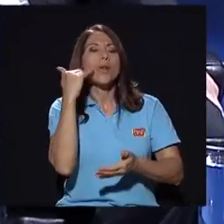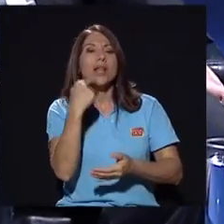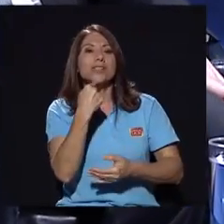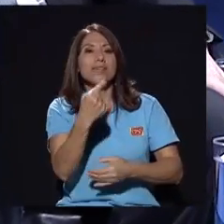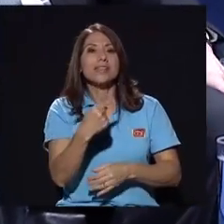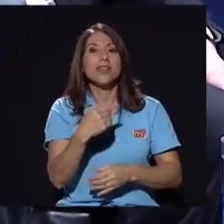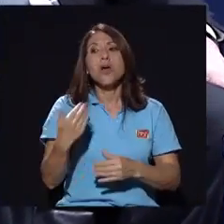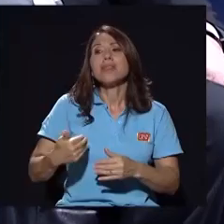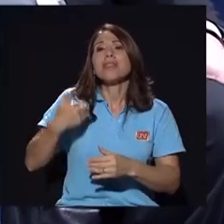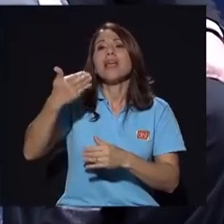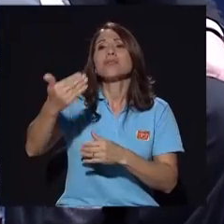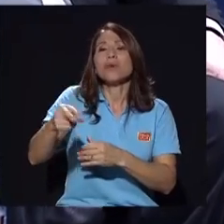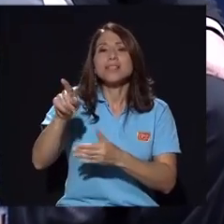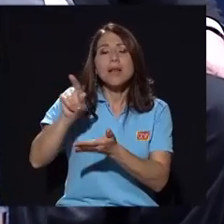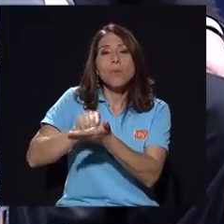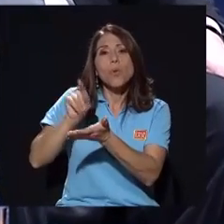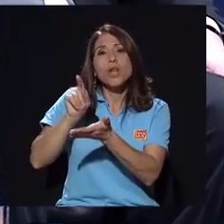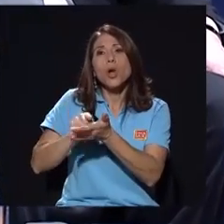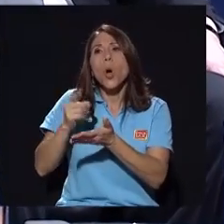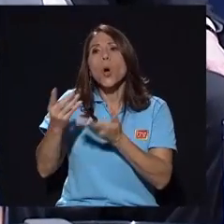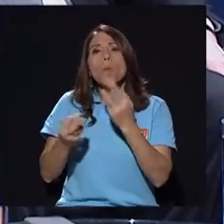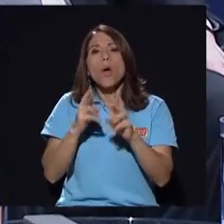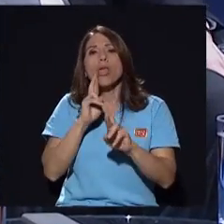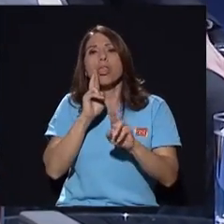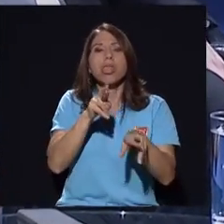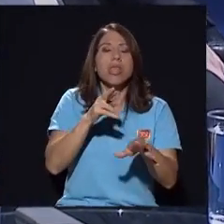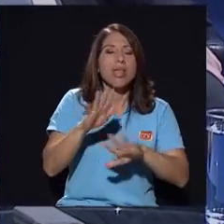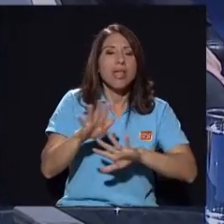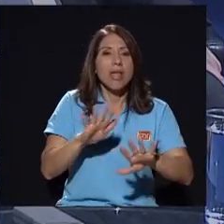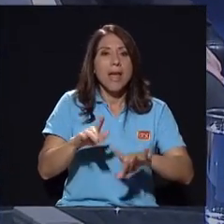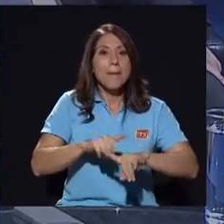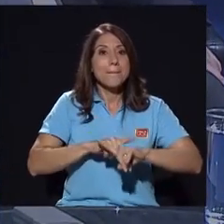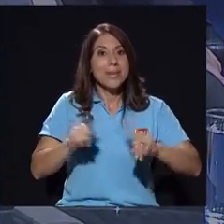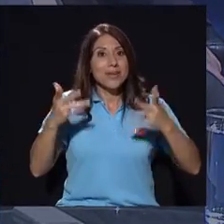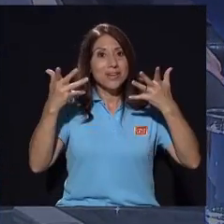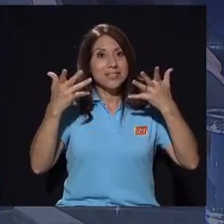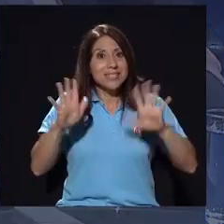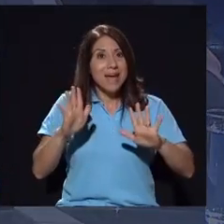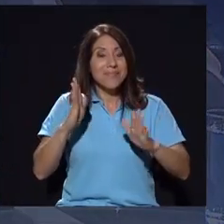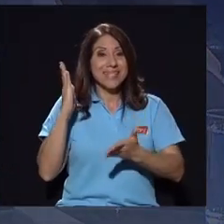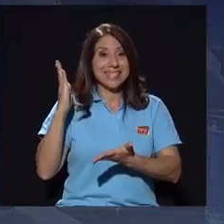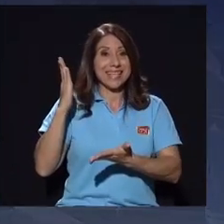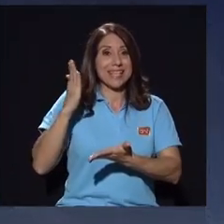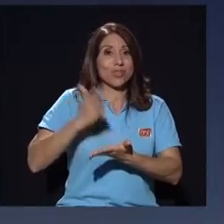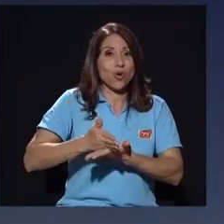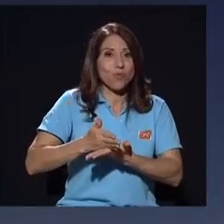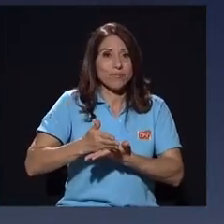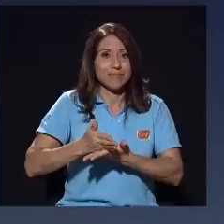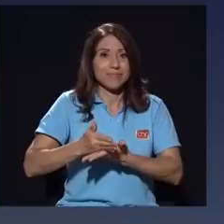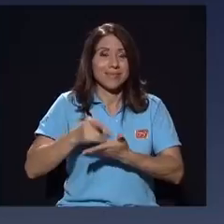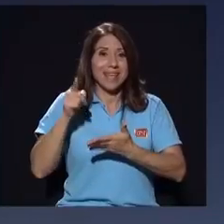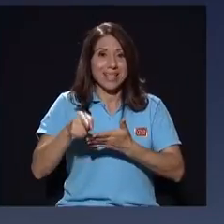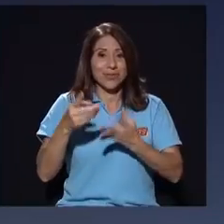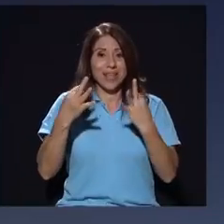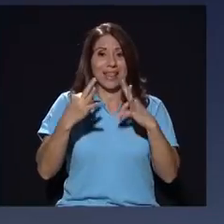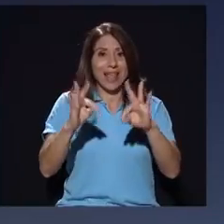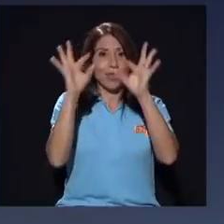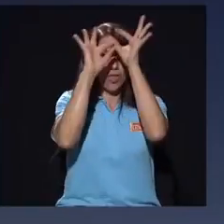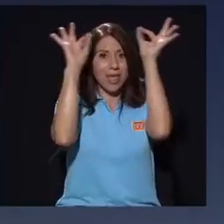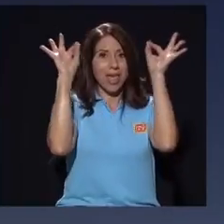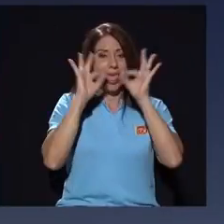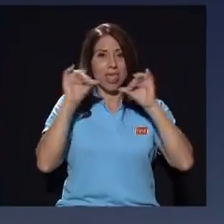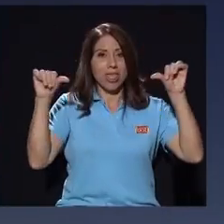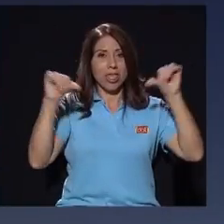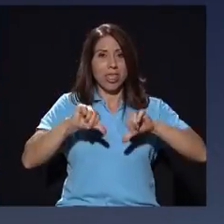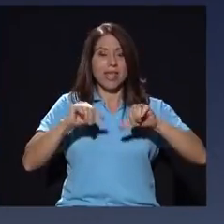ahí lo dejamos yo no tengo por qué perder el tiempo con esto pero de que inmediatamente cesó ese intento de campaña de prestigio que ya había arrancado